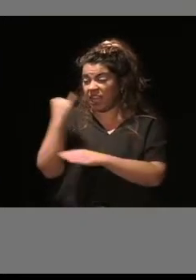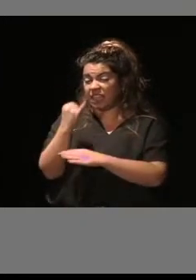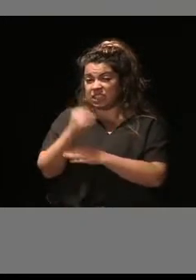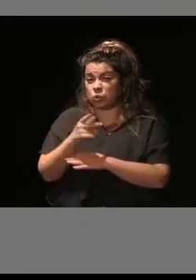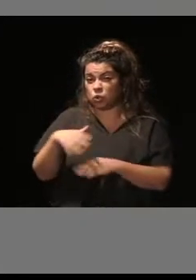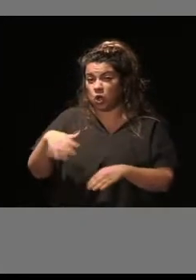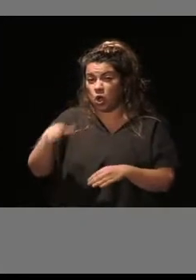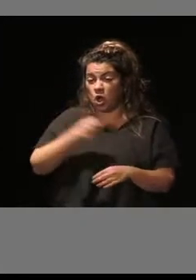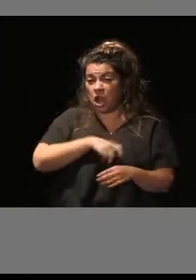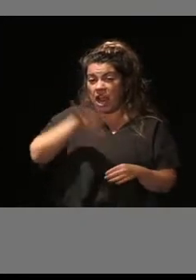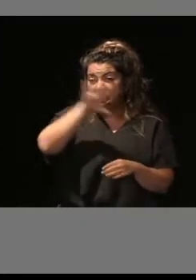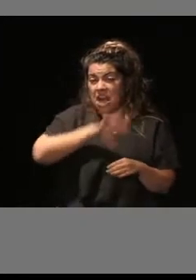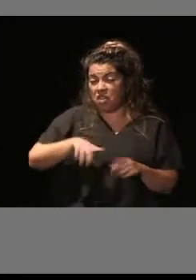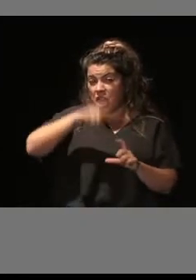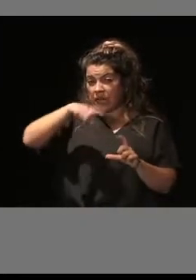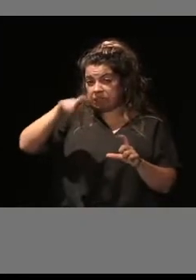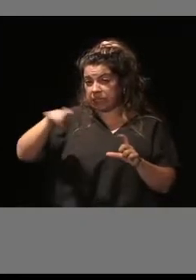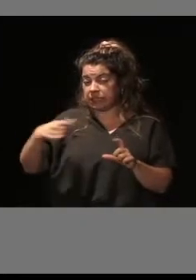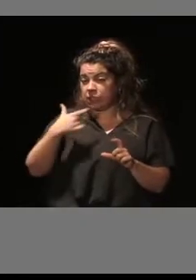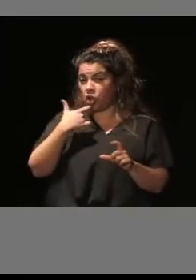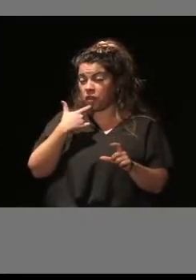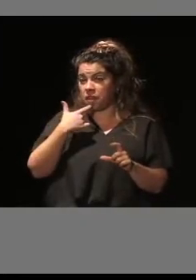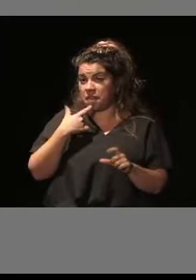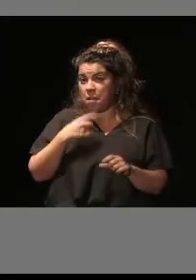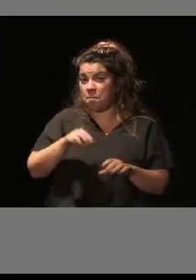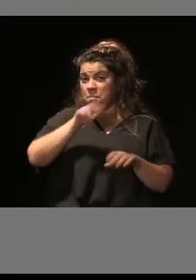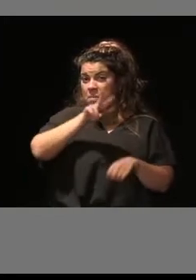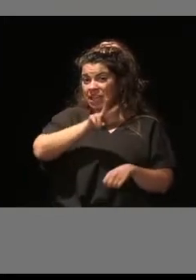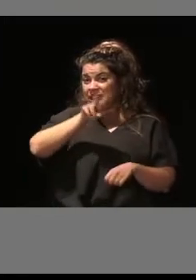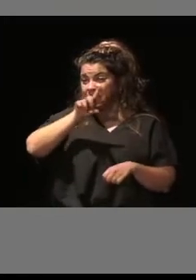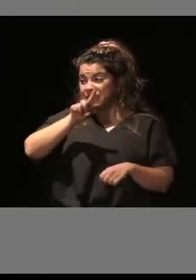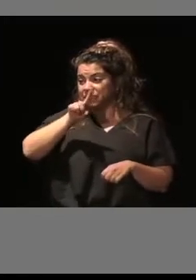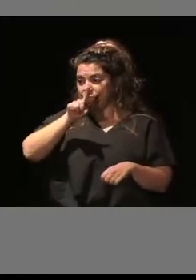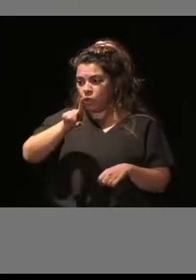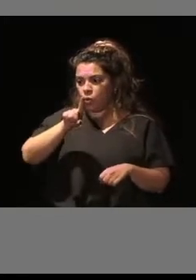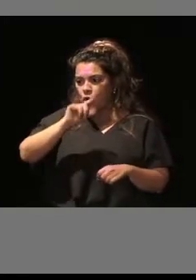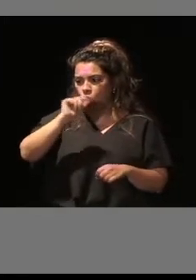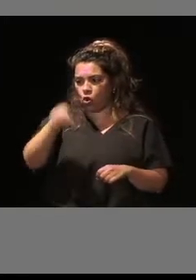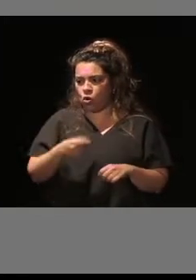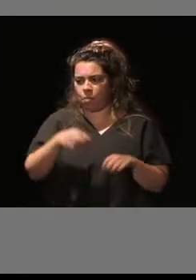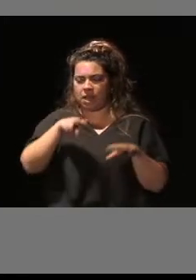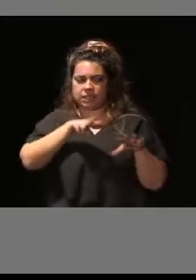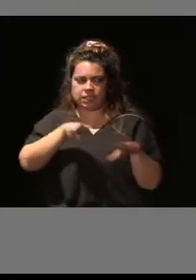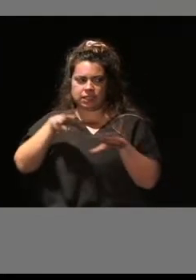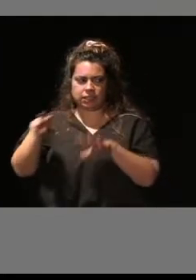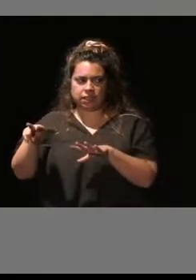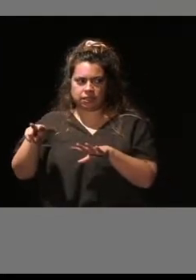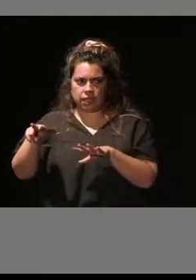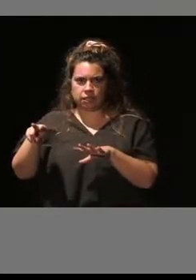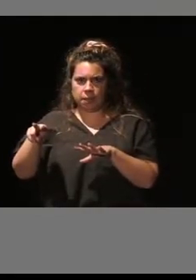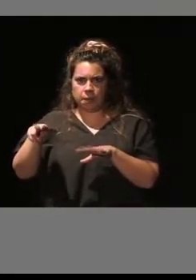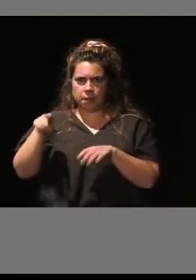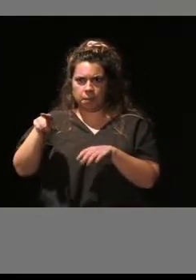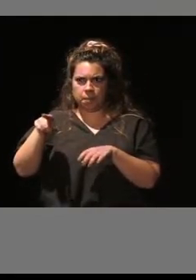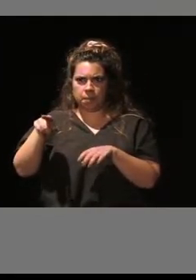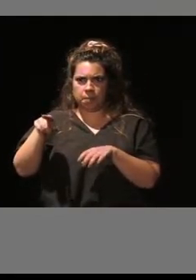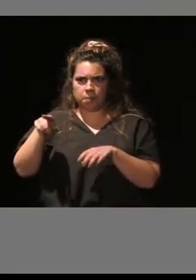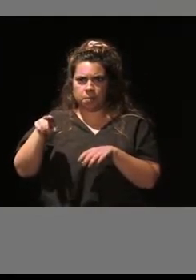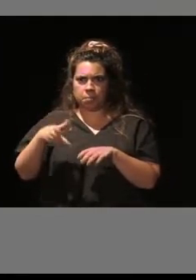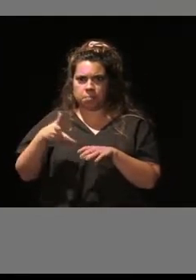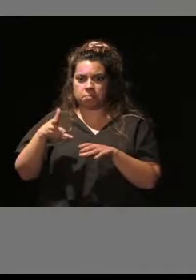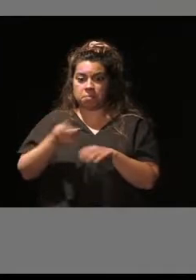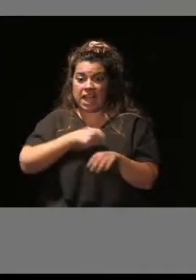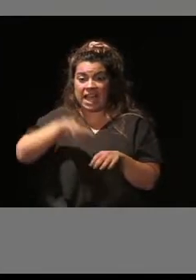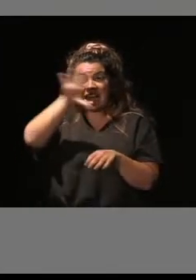del año 2021, un 19,77% de la población española son personas